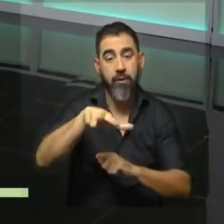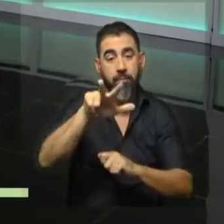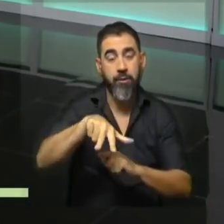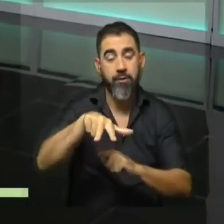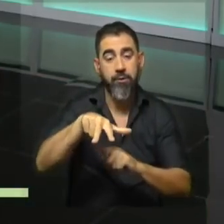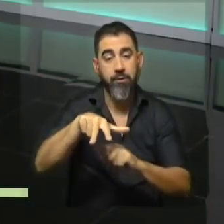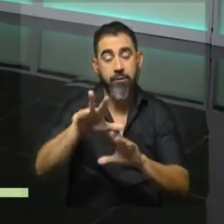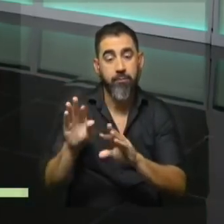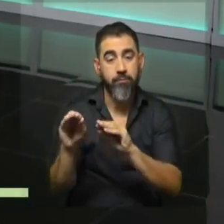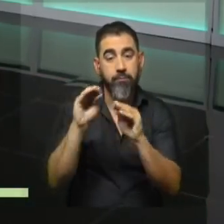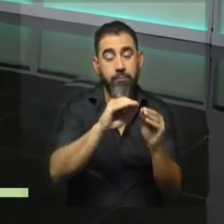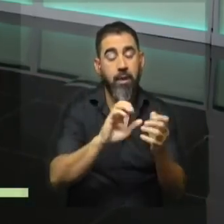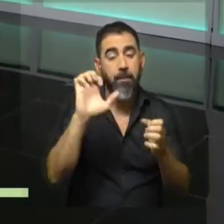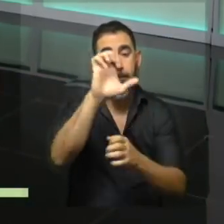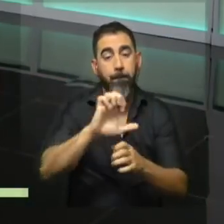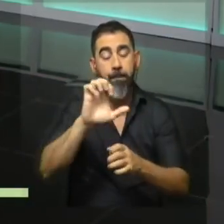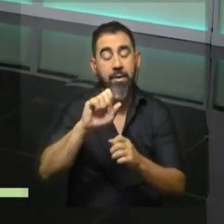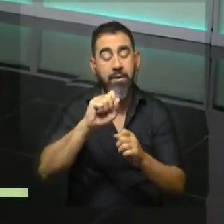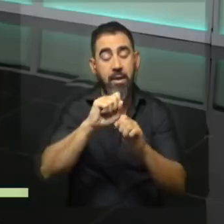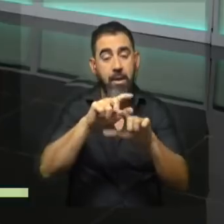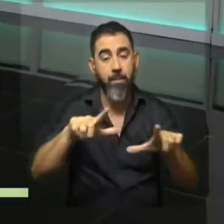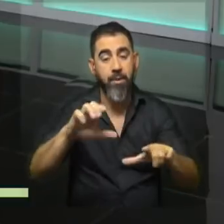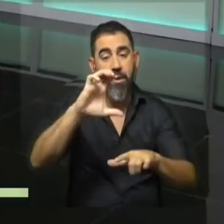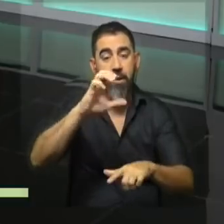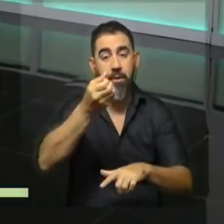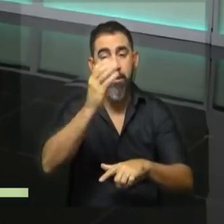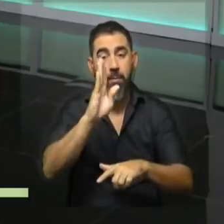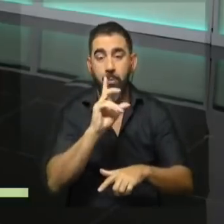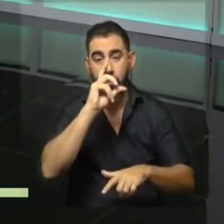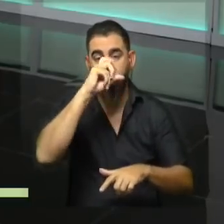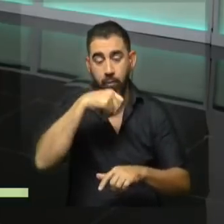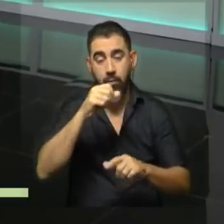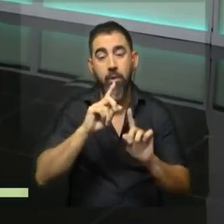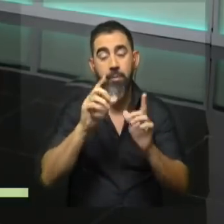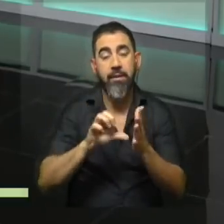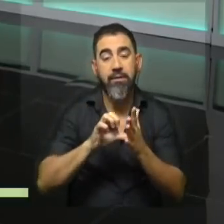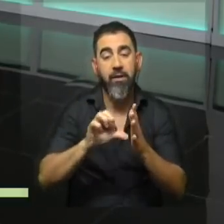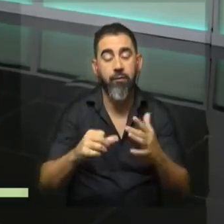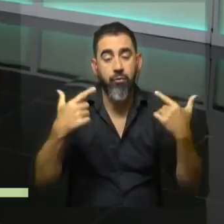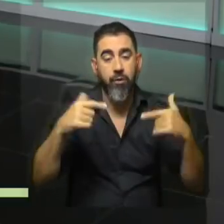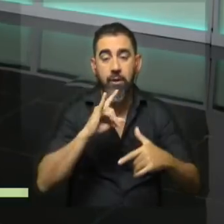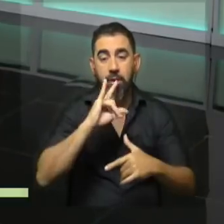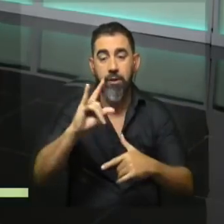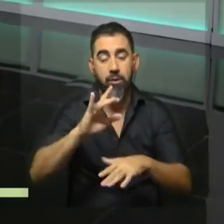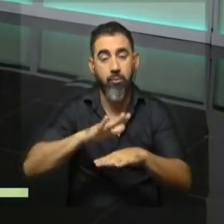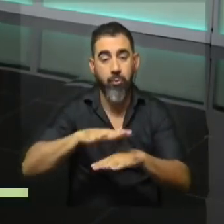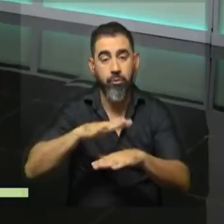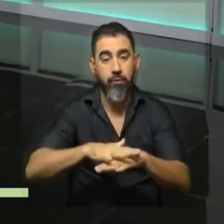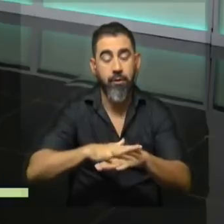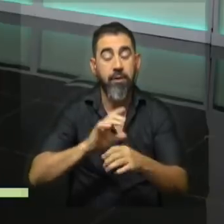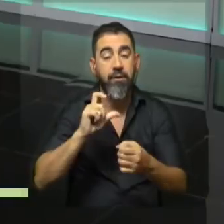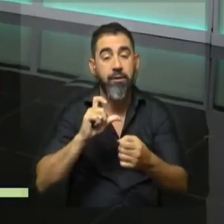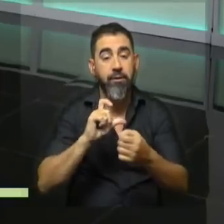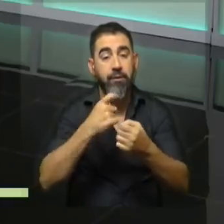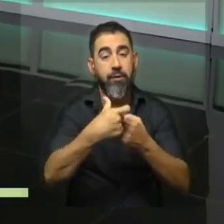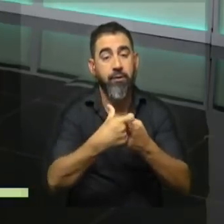traspaso de la empresa de limpieza CAP que opera en el centro de Montevideo a los servicios de la Intendencia de Montevideo, en lo que el sindicato